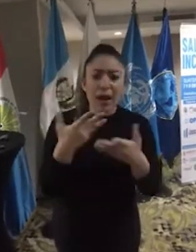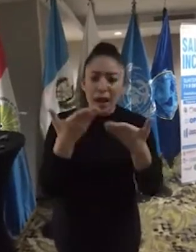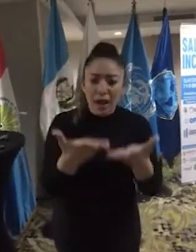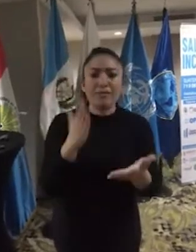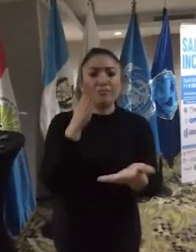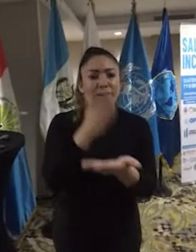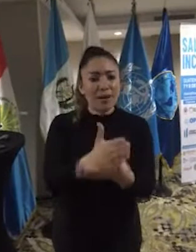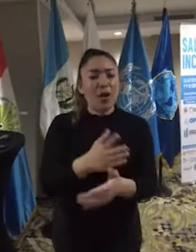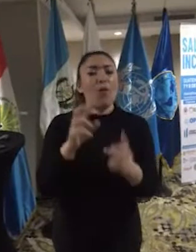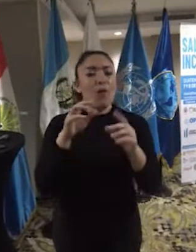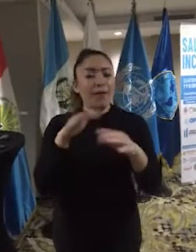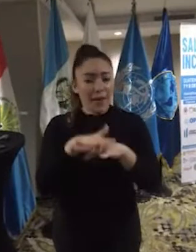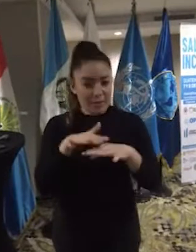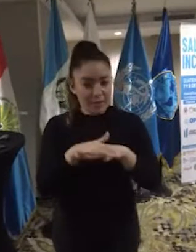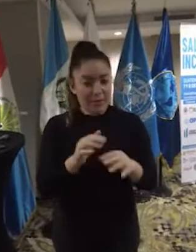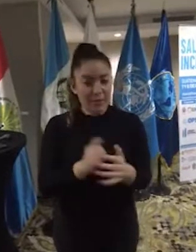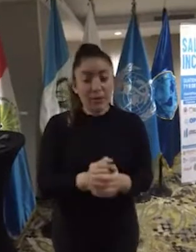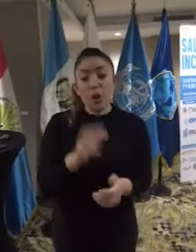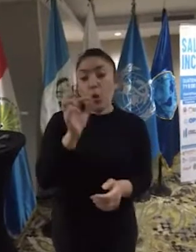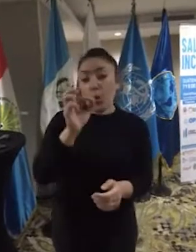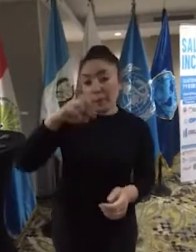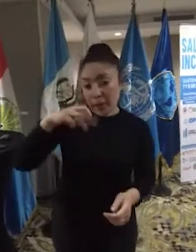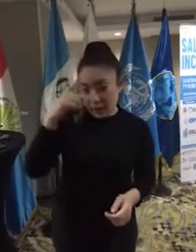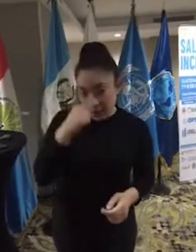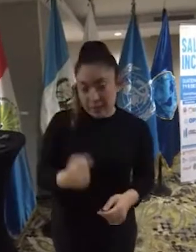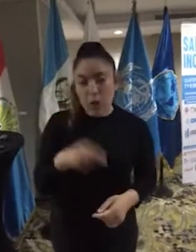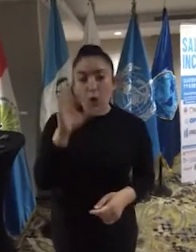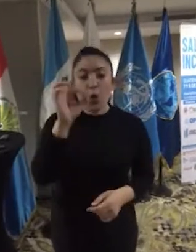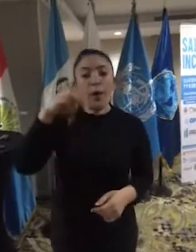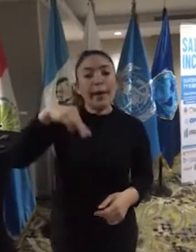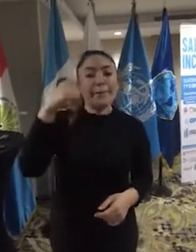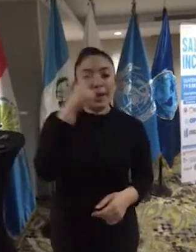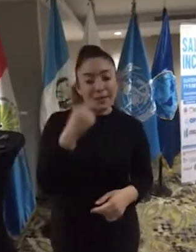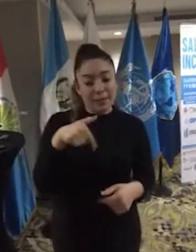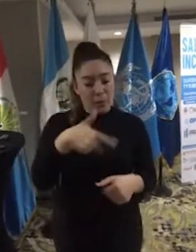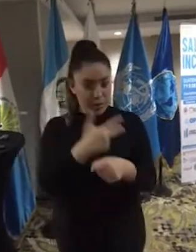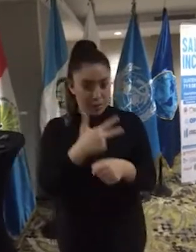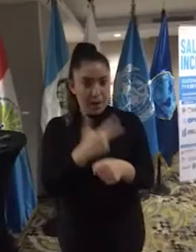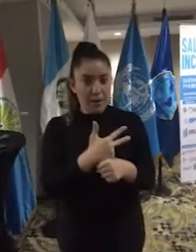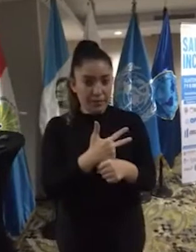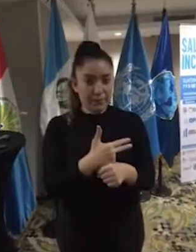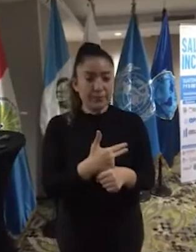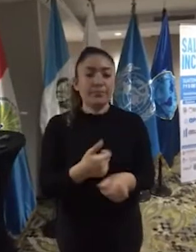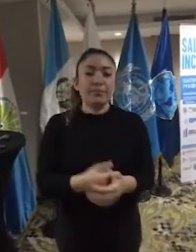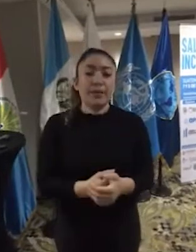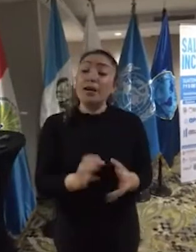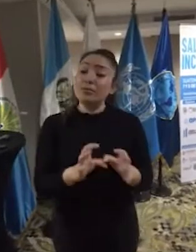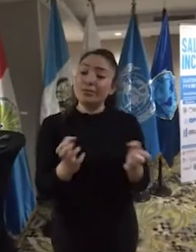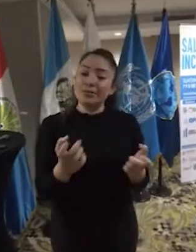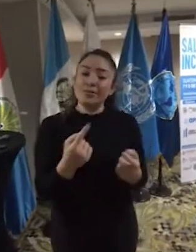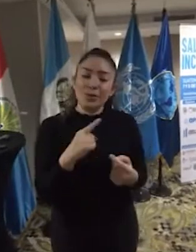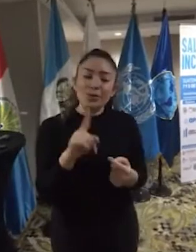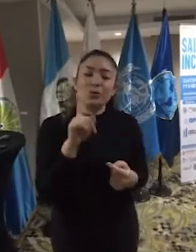RIADIS. OPS OMS Guatemala. Entonces, es un